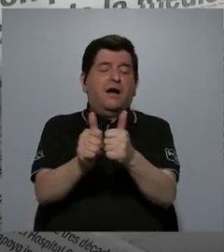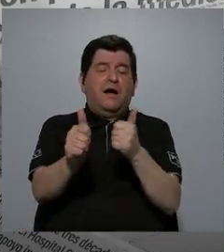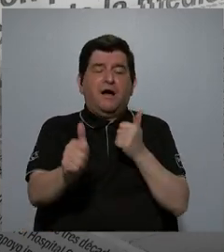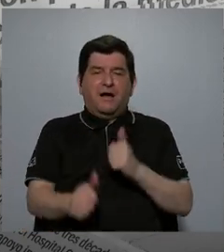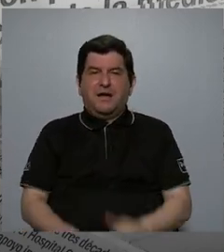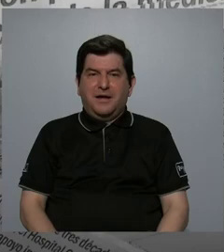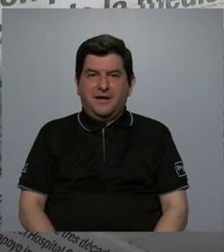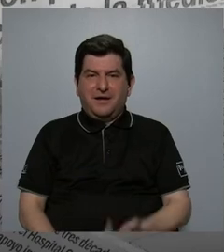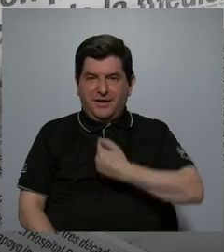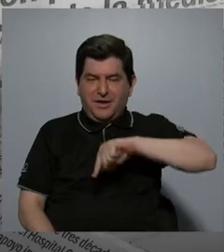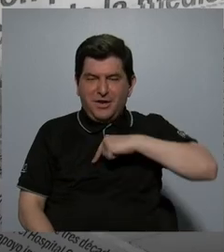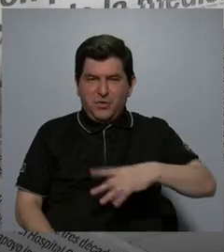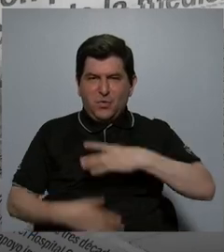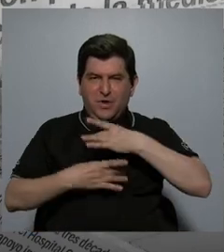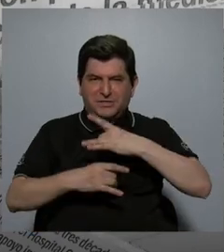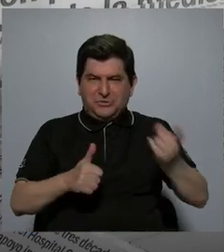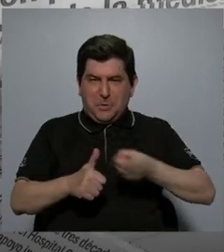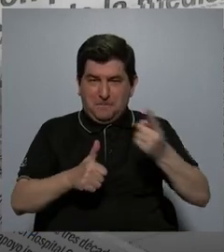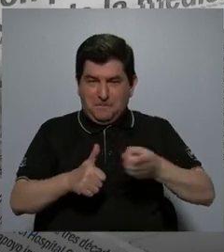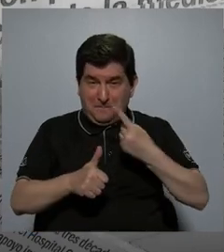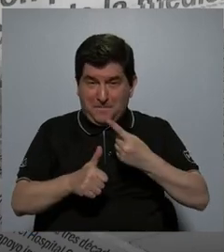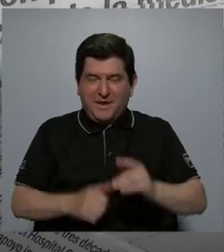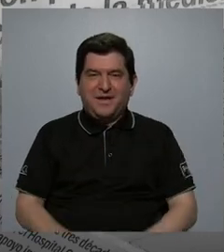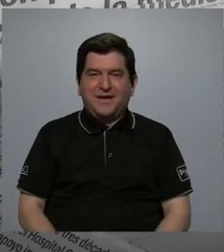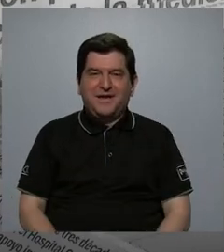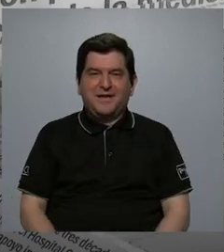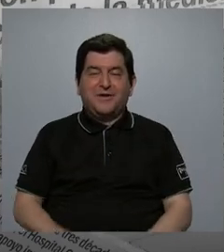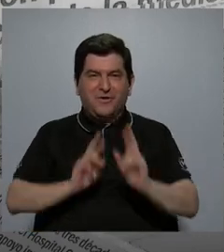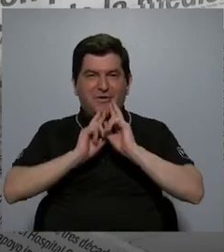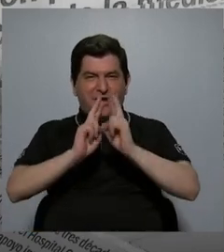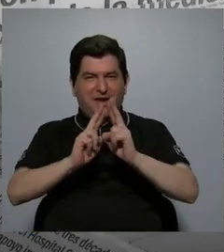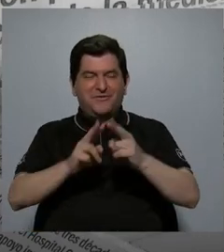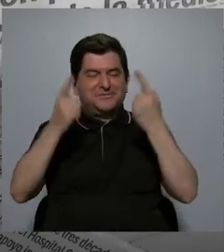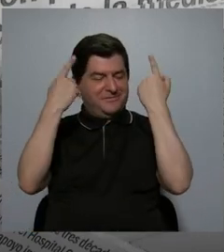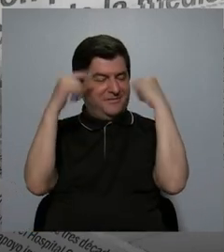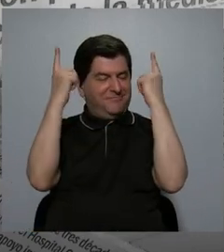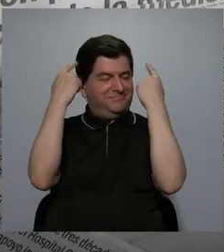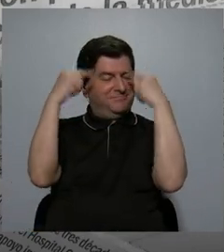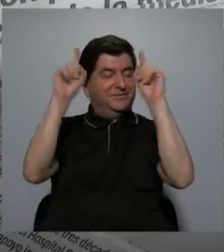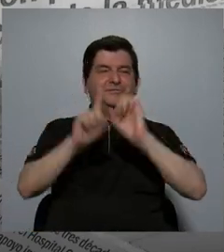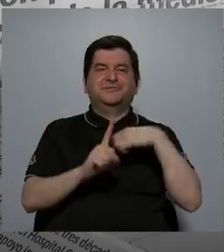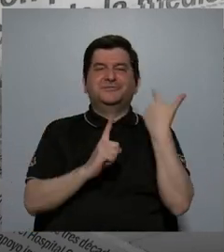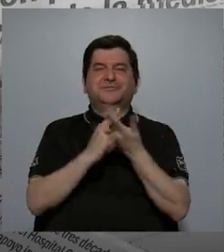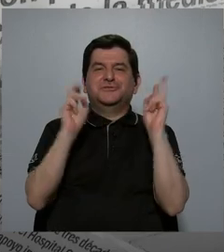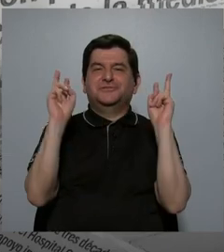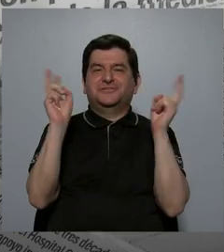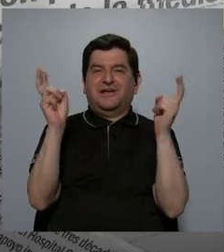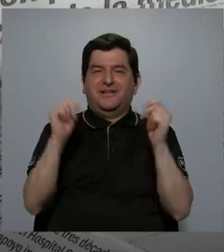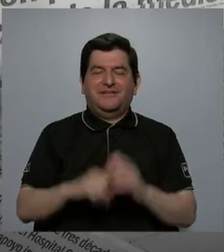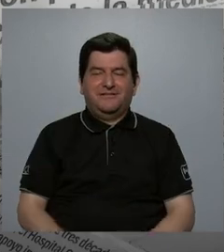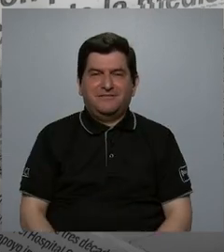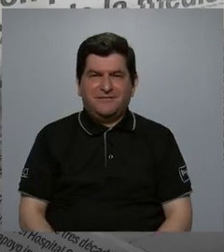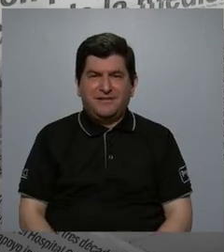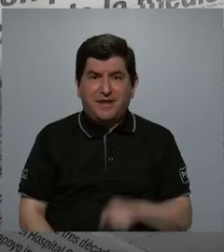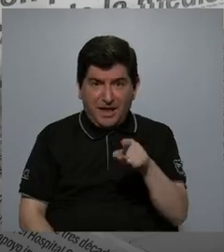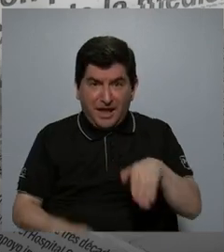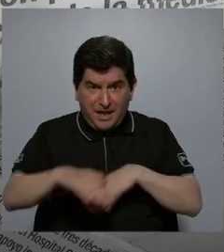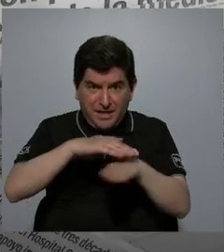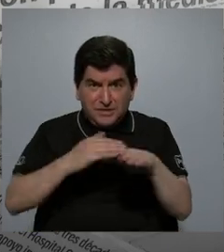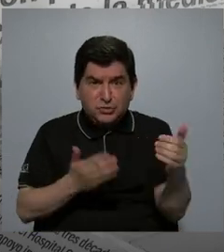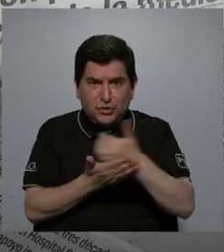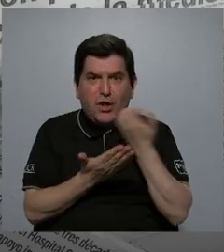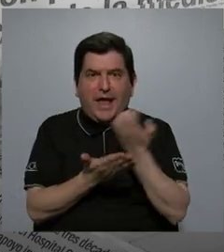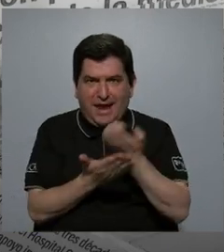nuestros intereses objetivos, vamos a resultar como más exitosos socialmente, ¿no? Esto es sobre todo basado en los